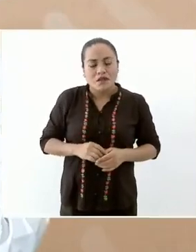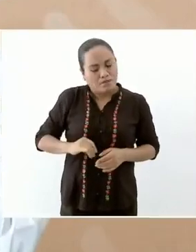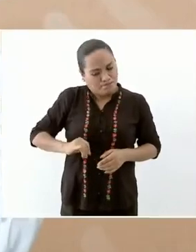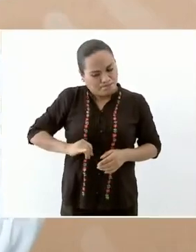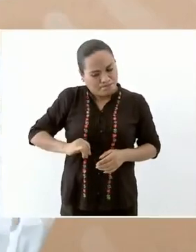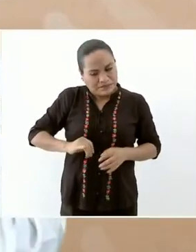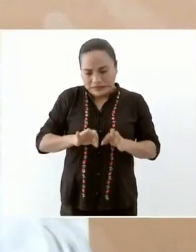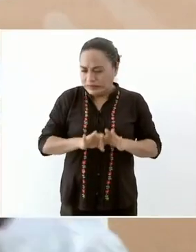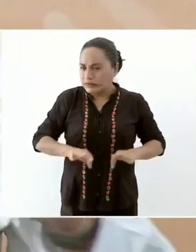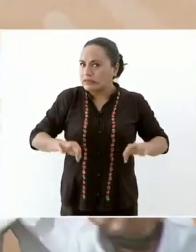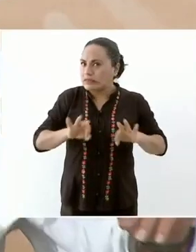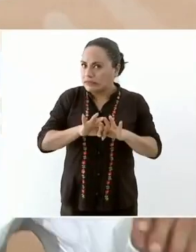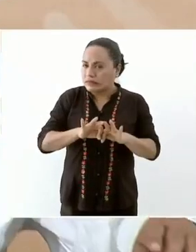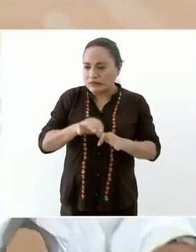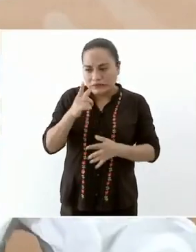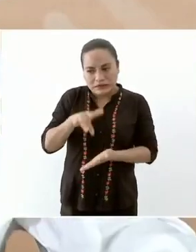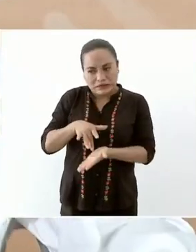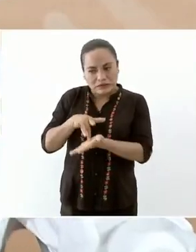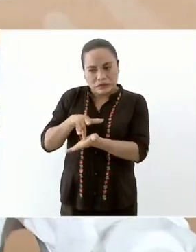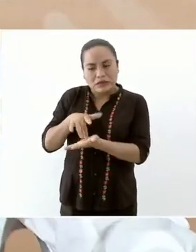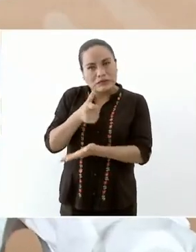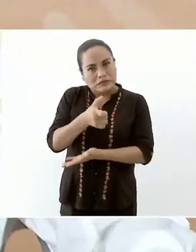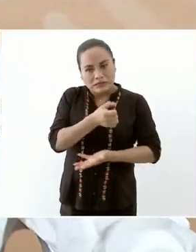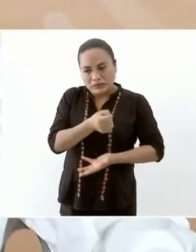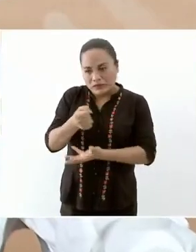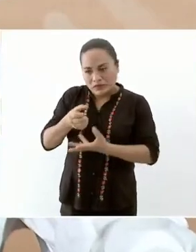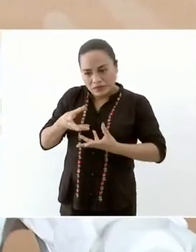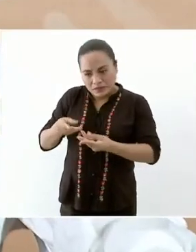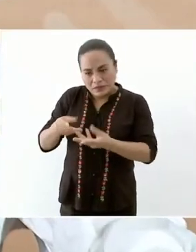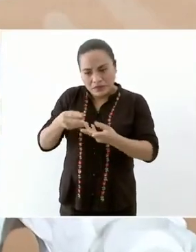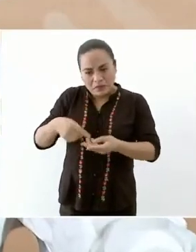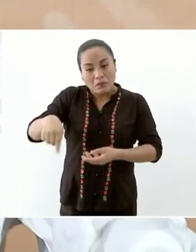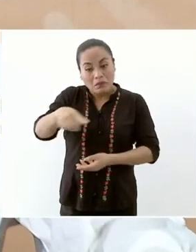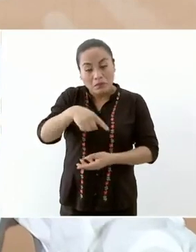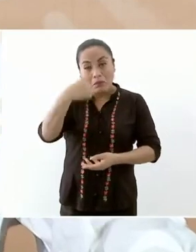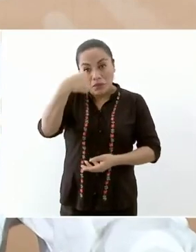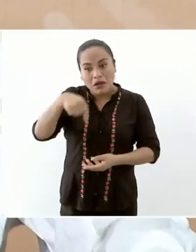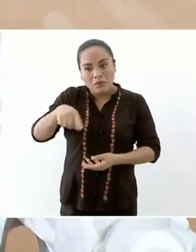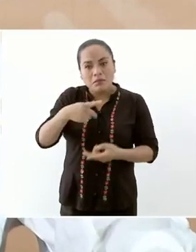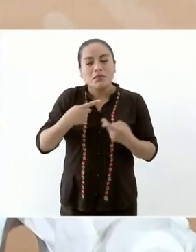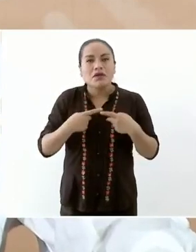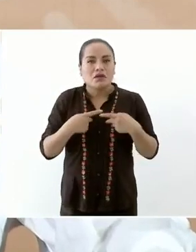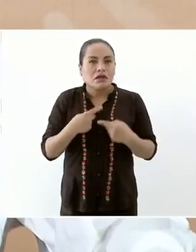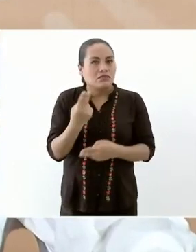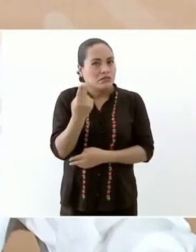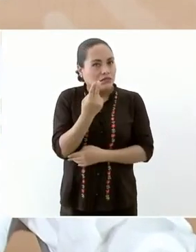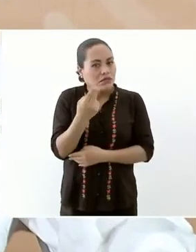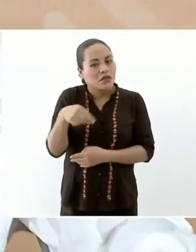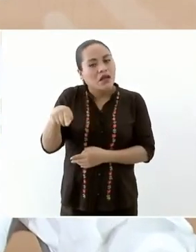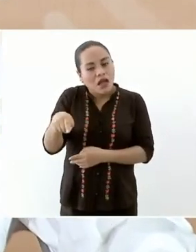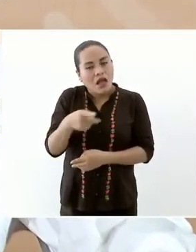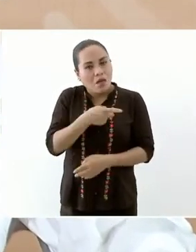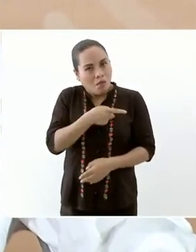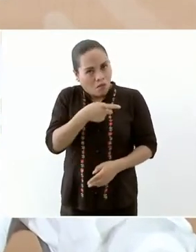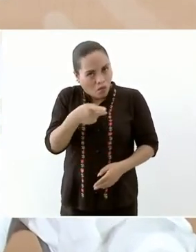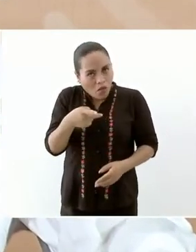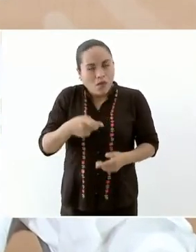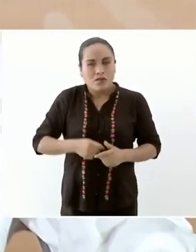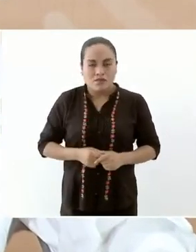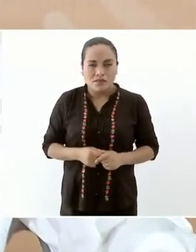a la gente más necesitada más pobre es como cuando